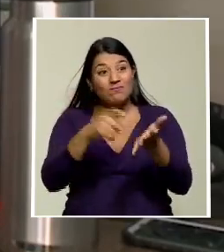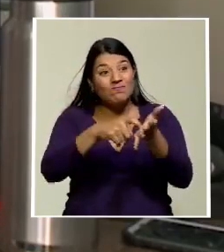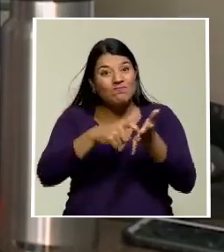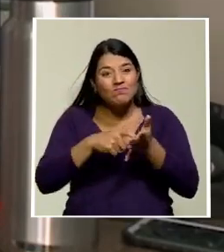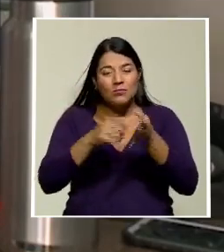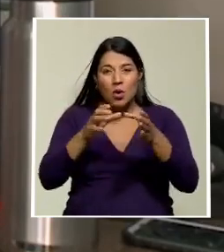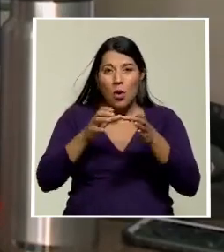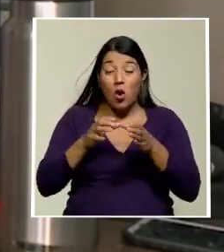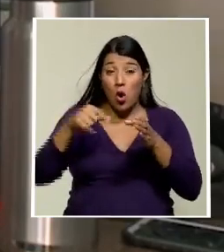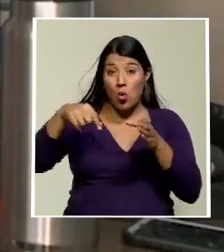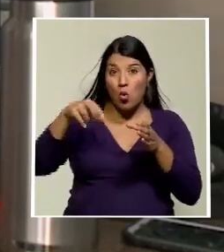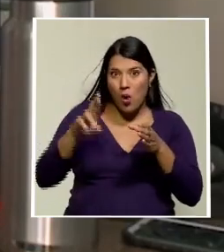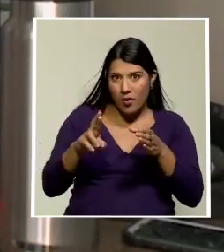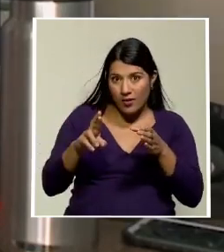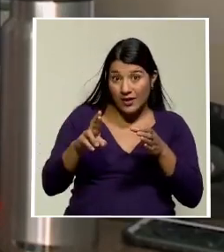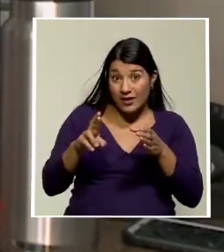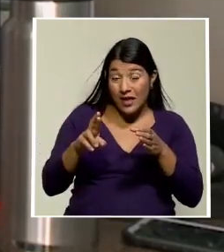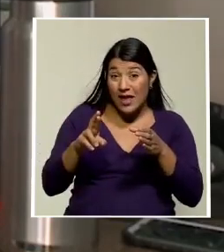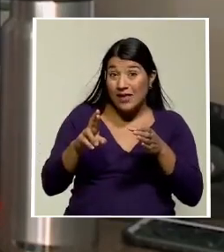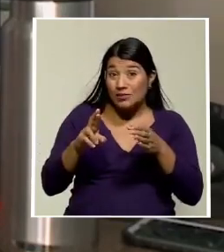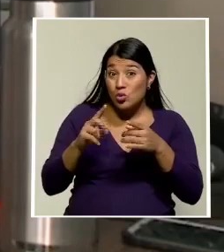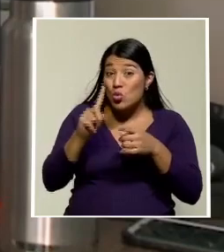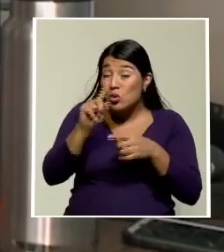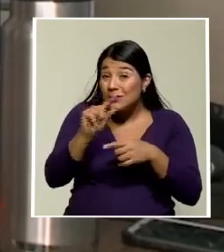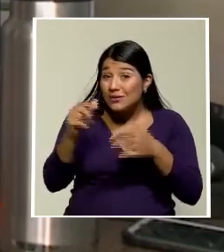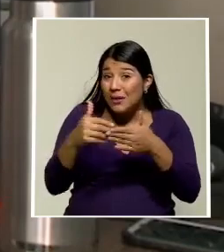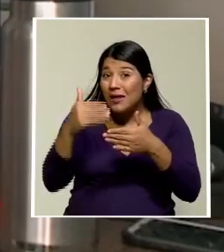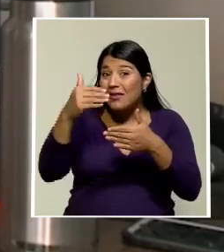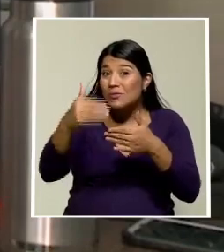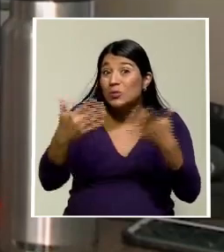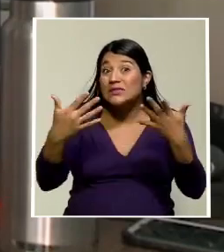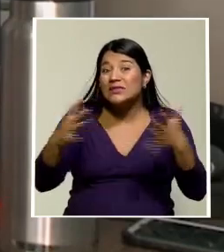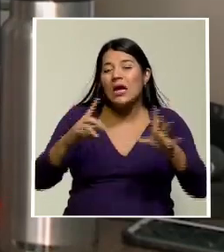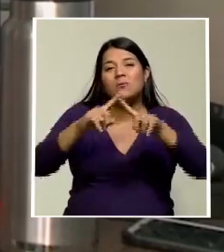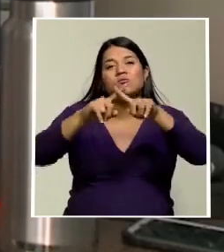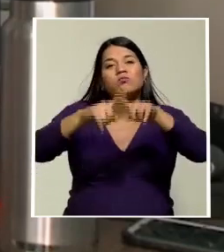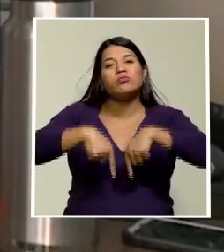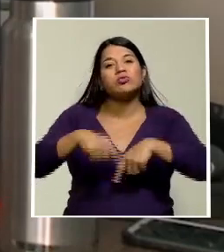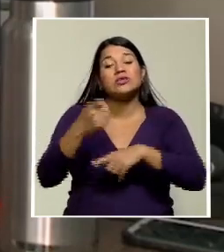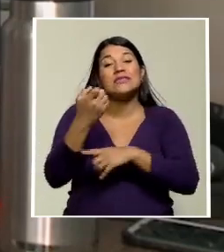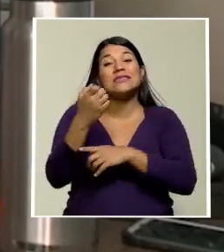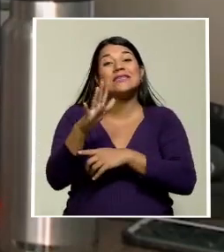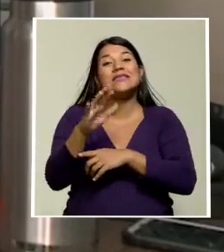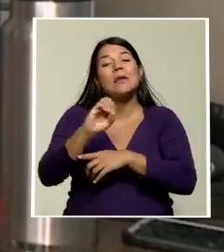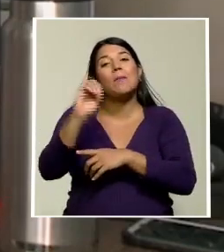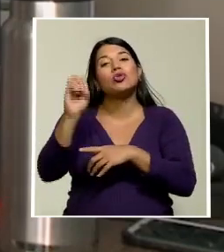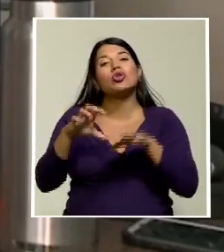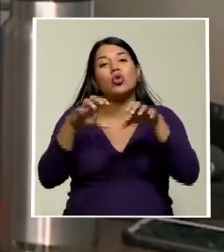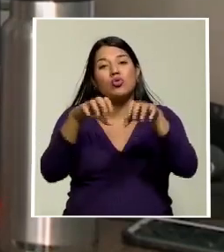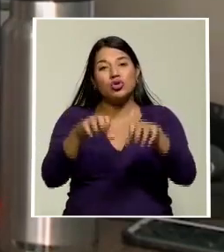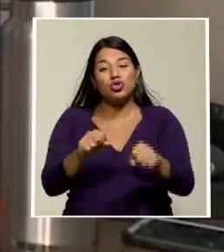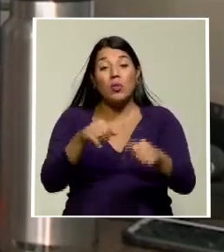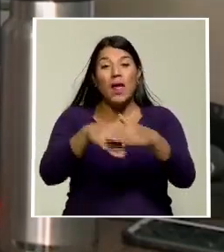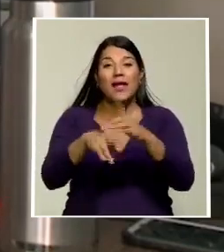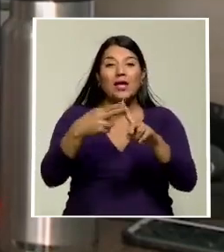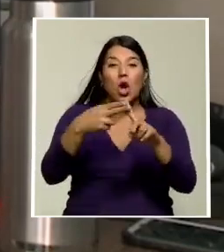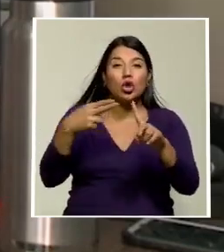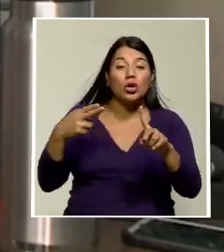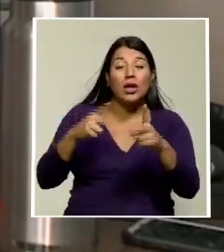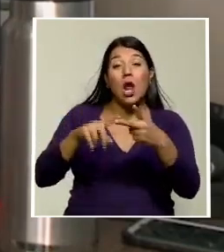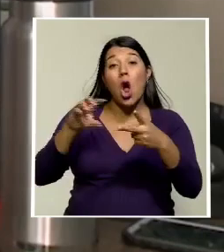de cancelaciones en las reservas que han recibido hoteles y centros turísticos.